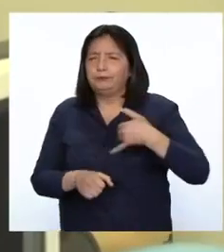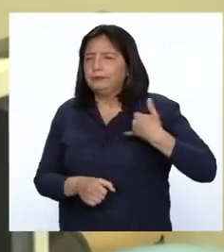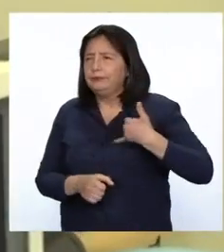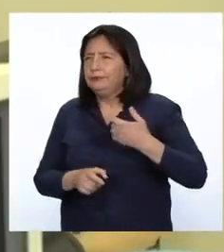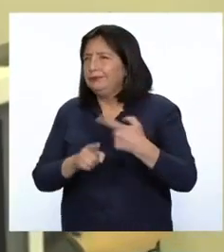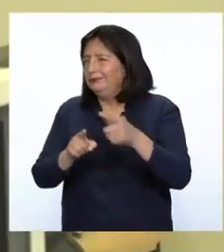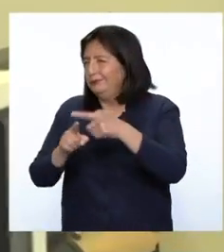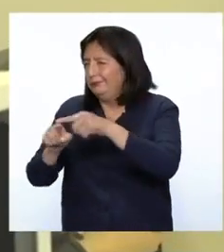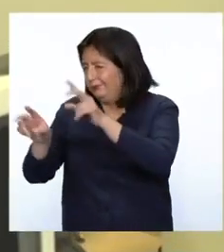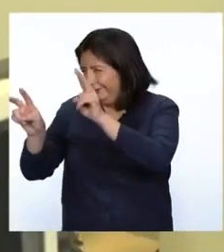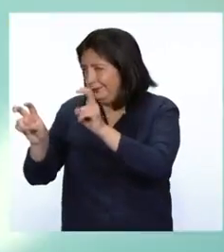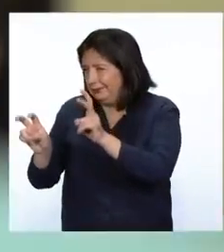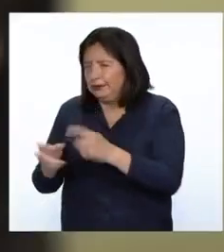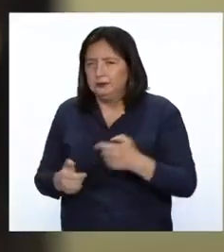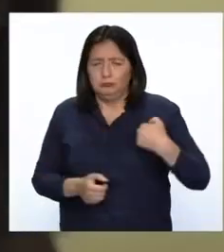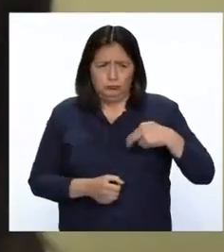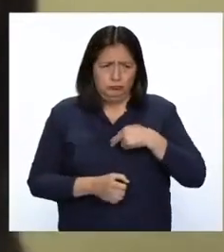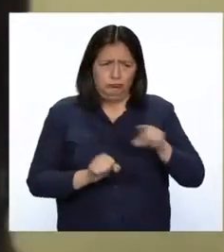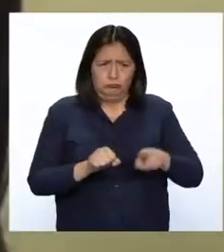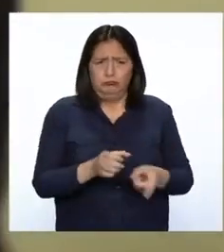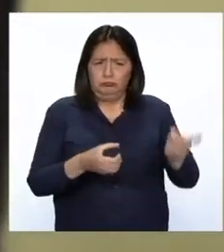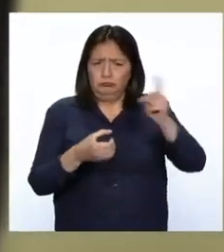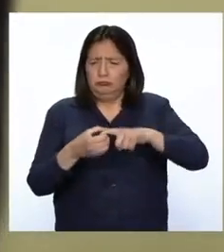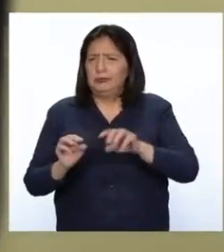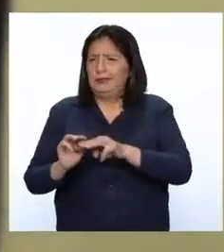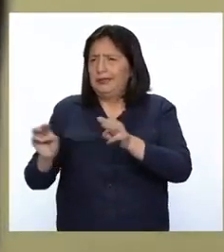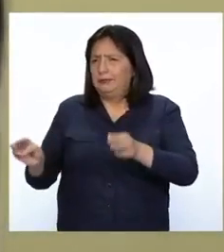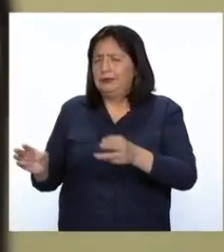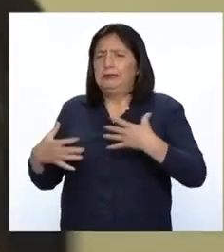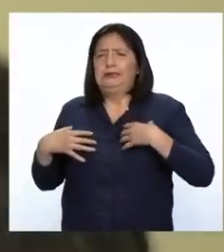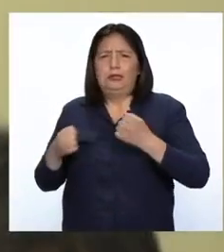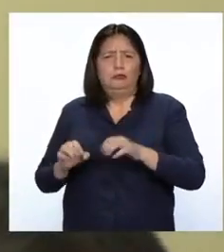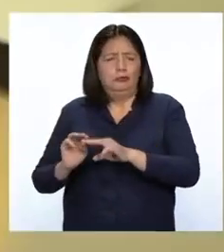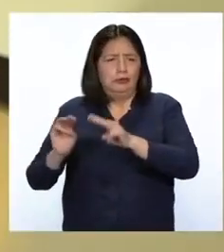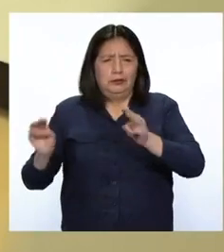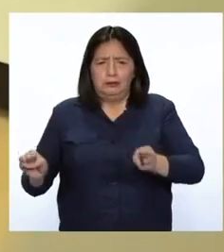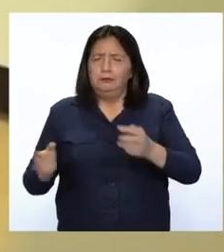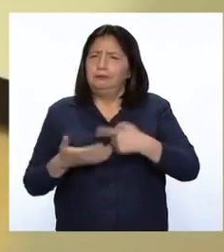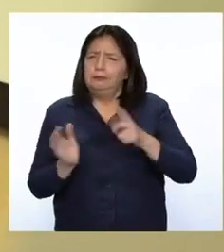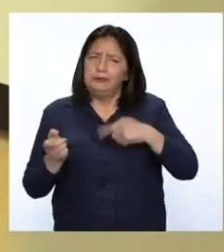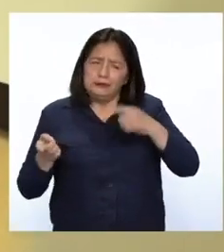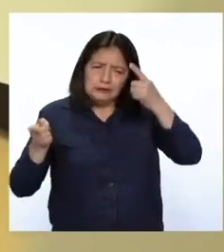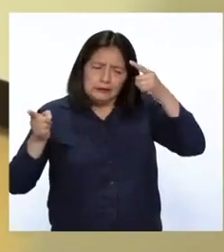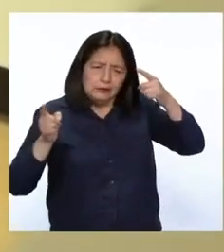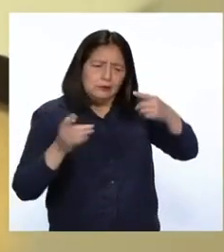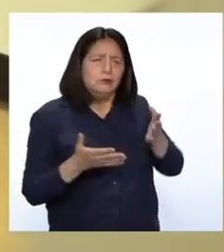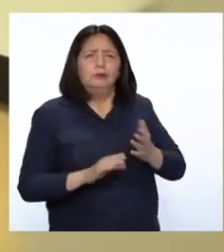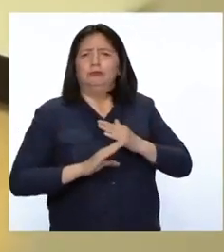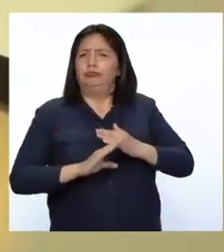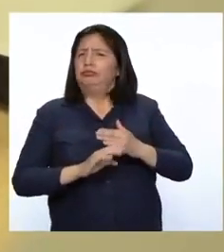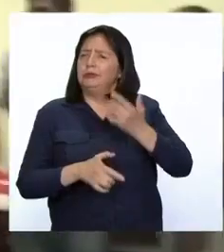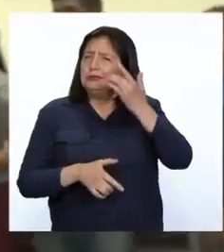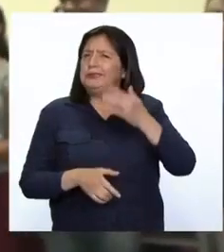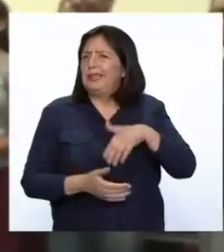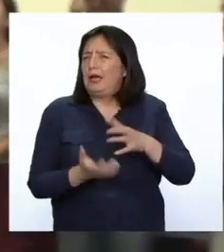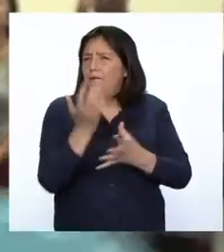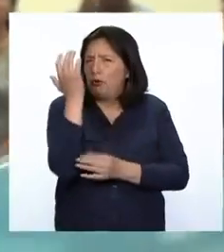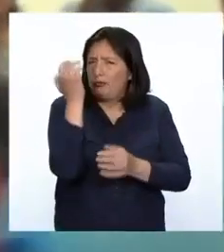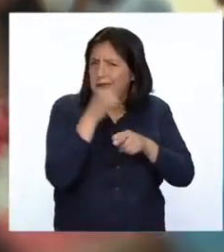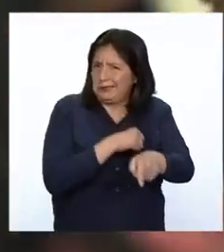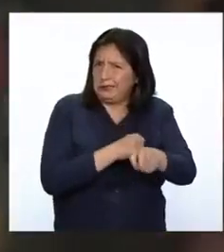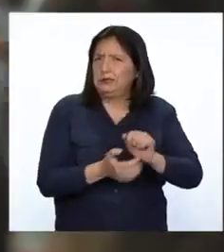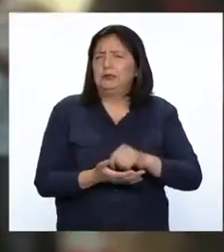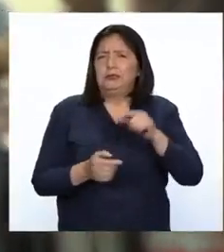diferentes temas. Nosotros también formamos parte de la mesa de salud, de la mesa de concertación de lucha contra la pobreza y dentro de este espacio